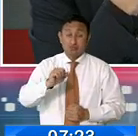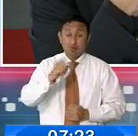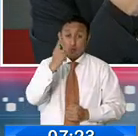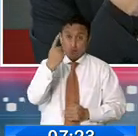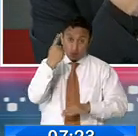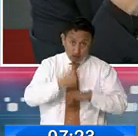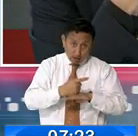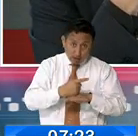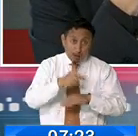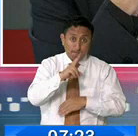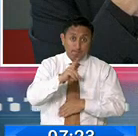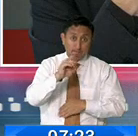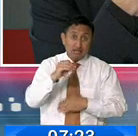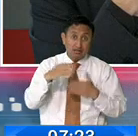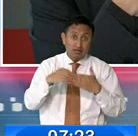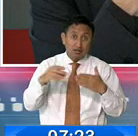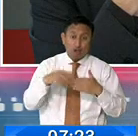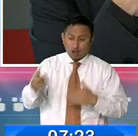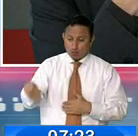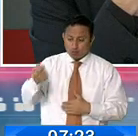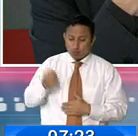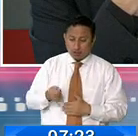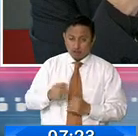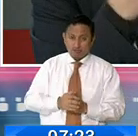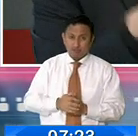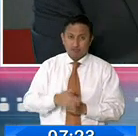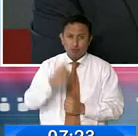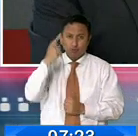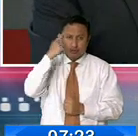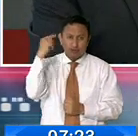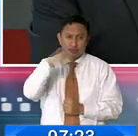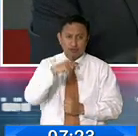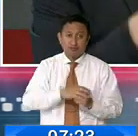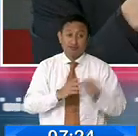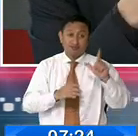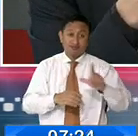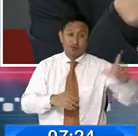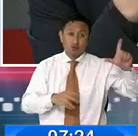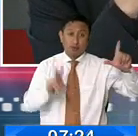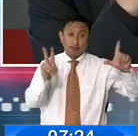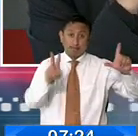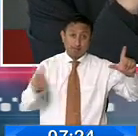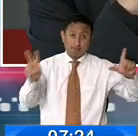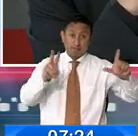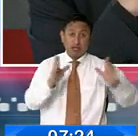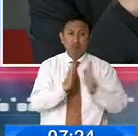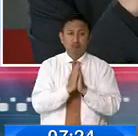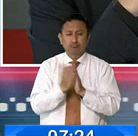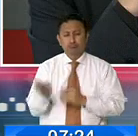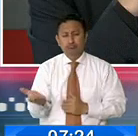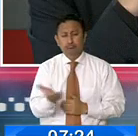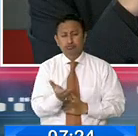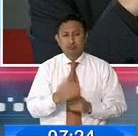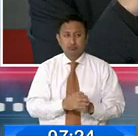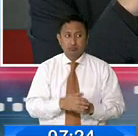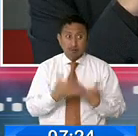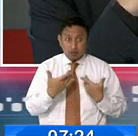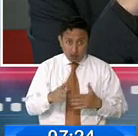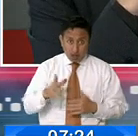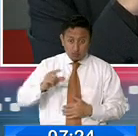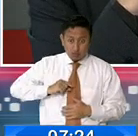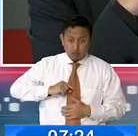por día. Esto, pensando en que ellos trabajan solamente de lunes a viernes, ya genera un salario mínimo.